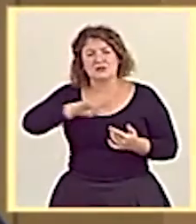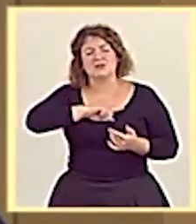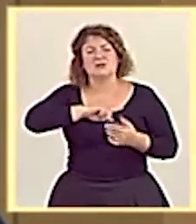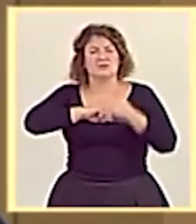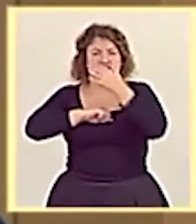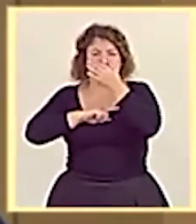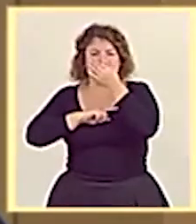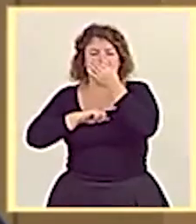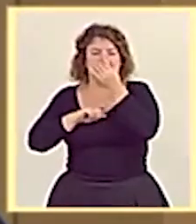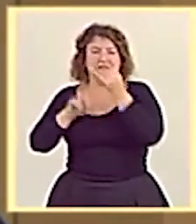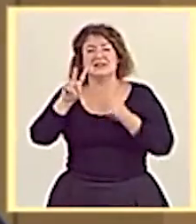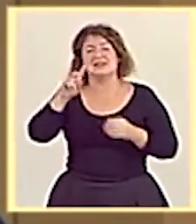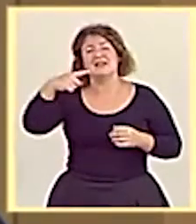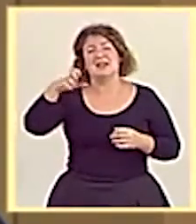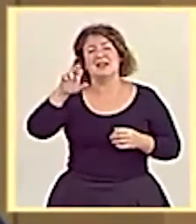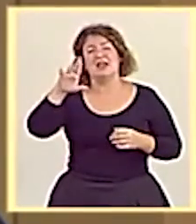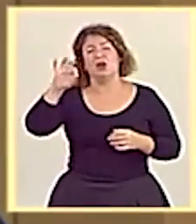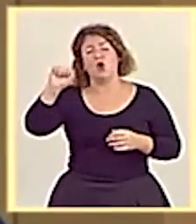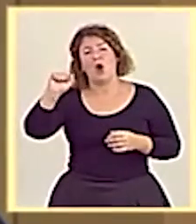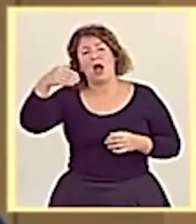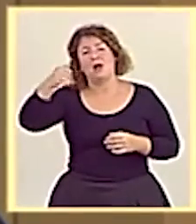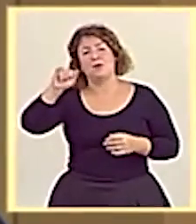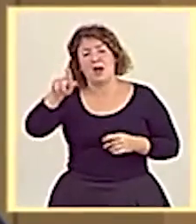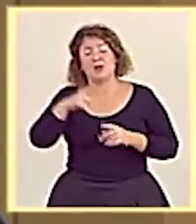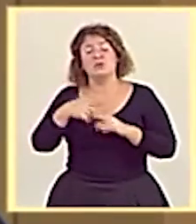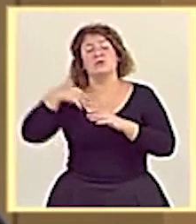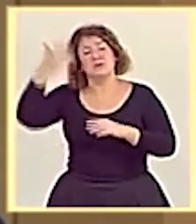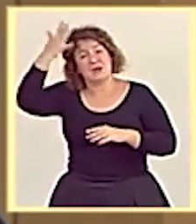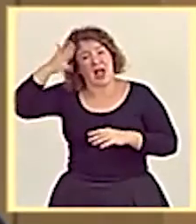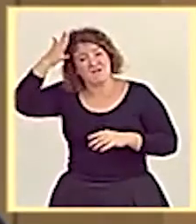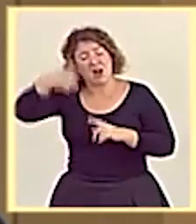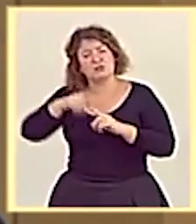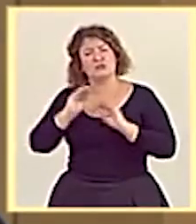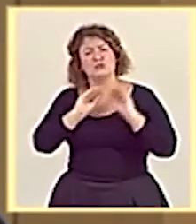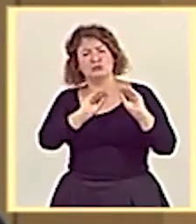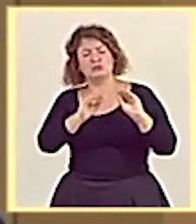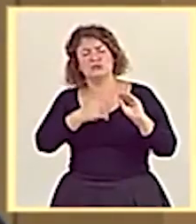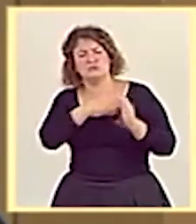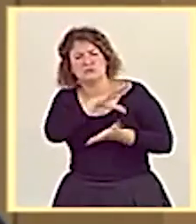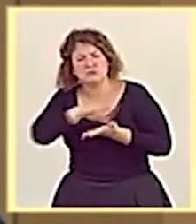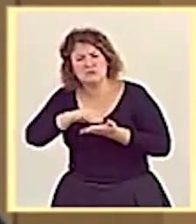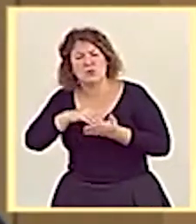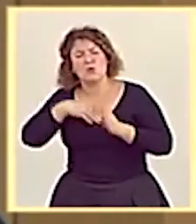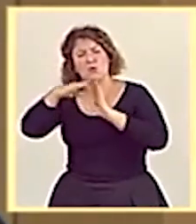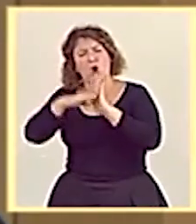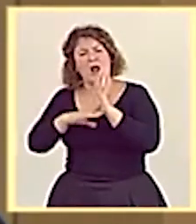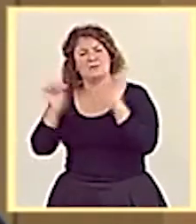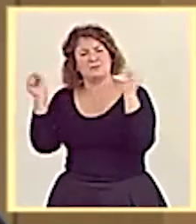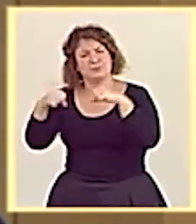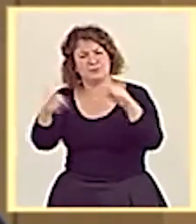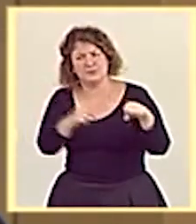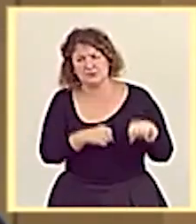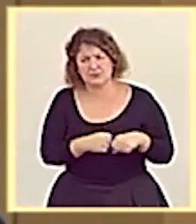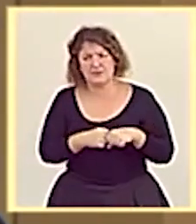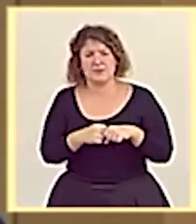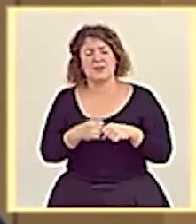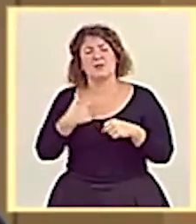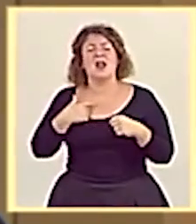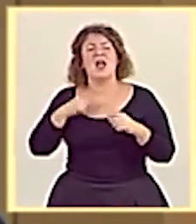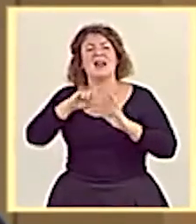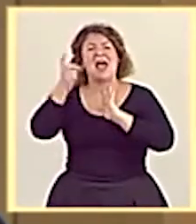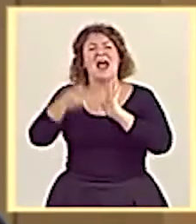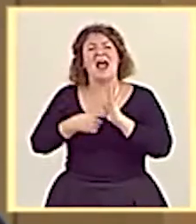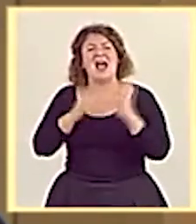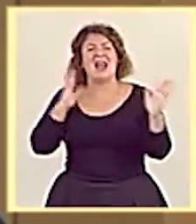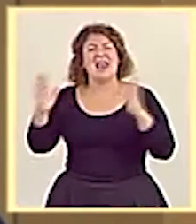ejecutivos progresistas como el suyo y como el de Navarra. Para el que, por cierto, firmamos un acuerdo de programa para una legislatura de convivencia.